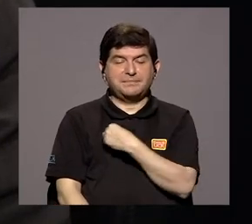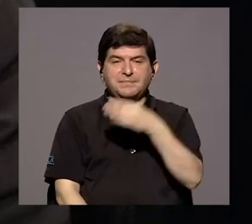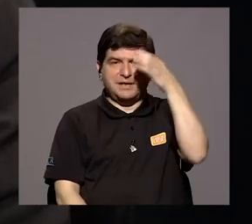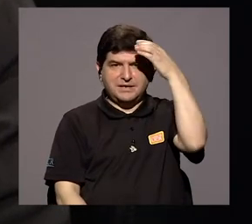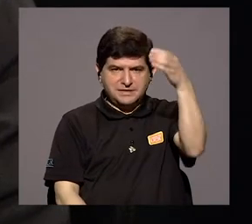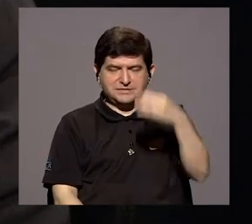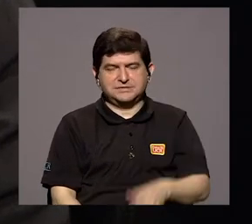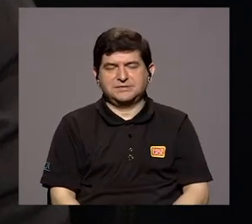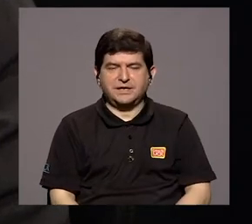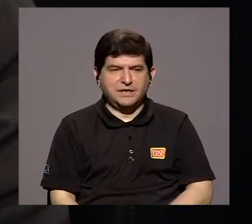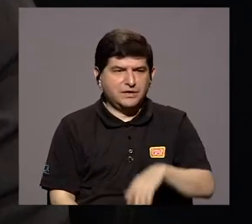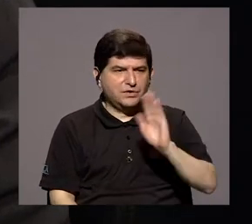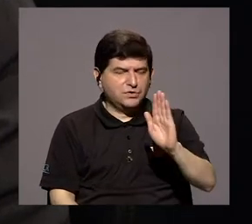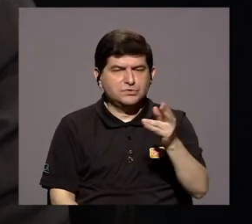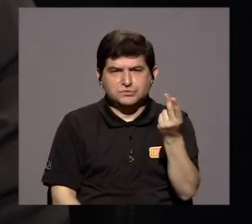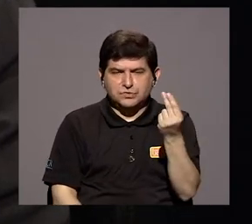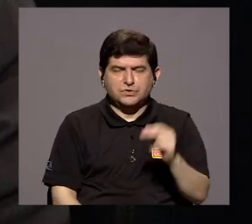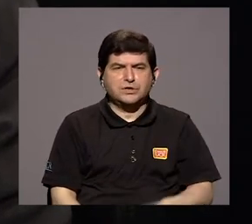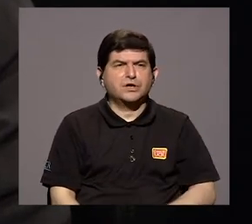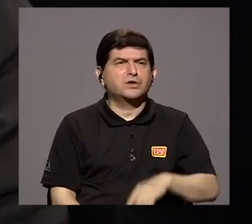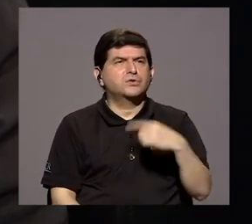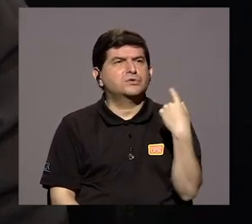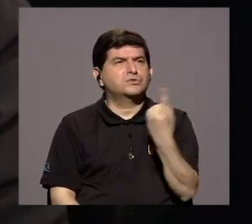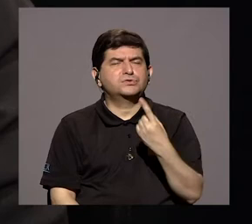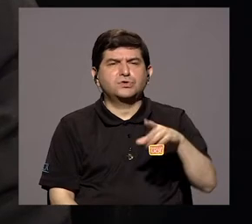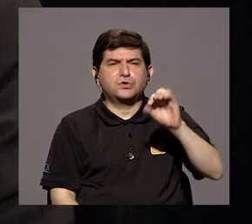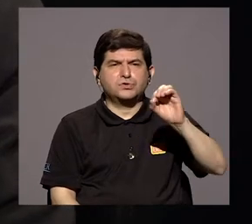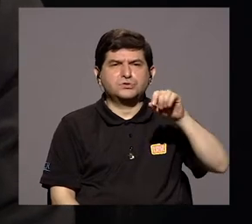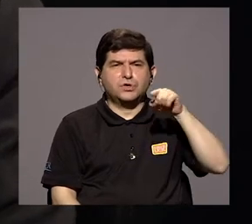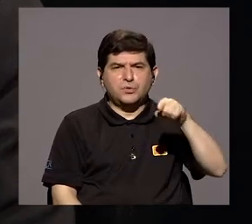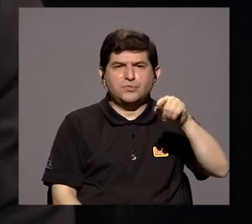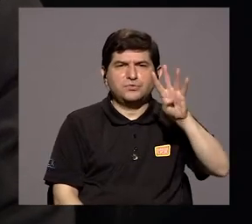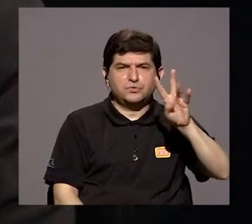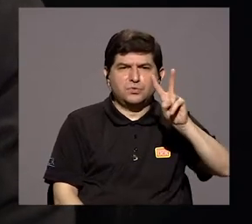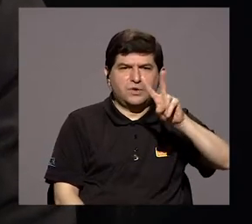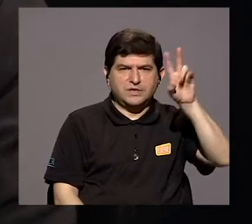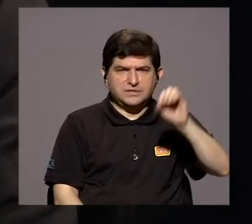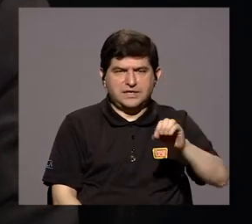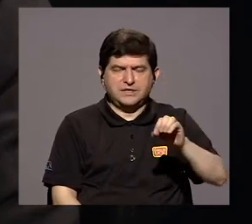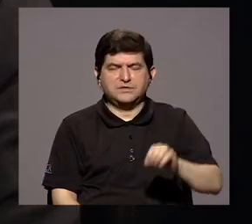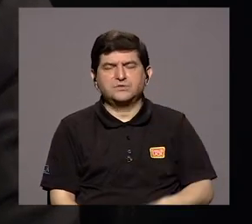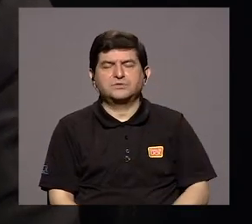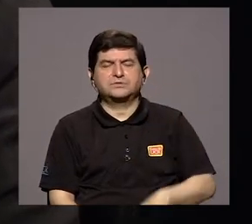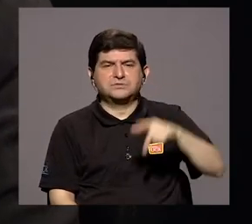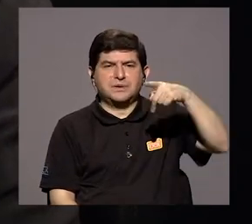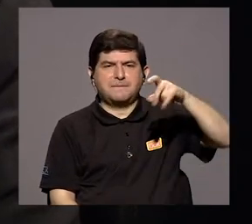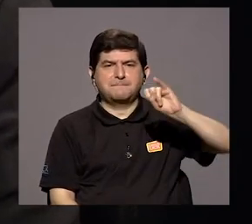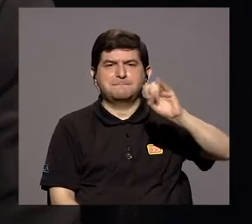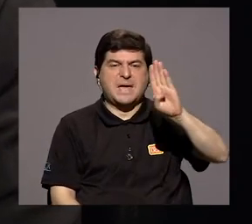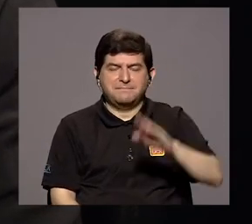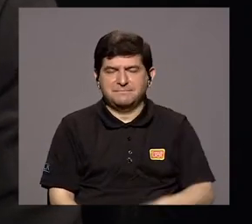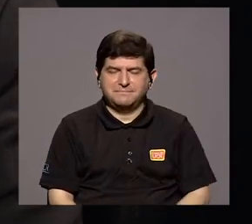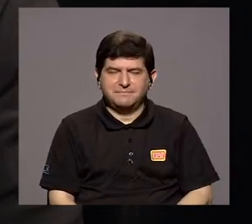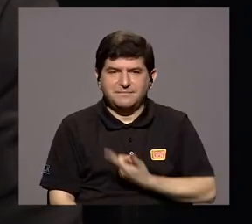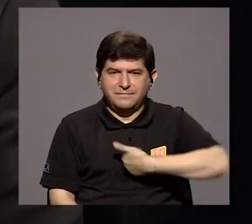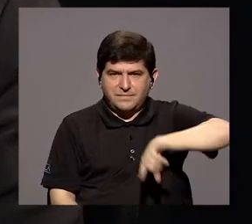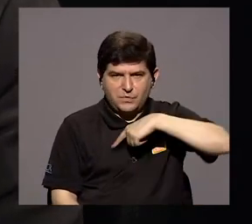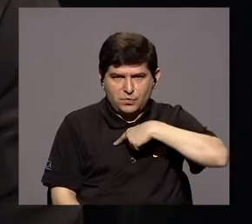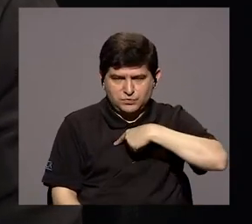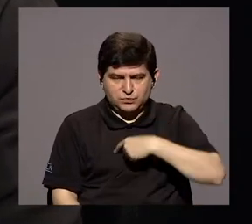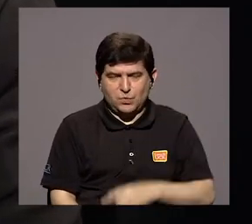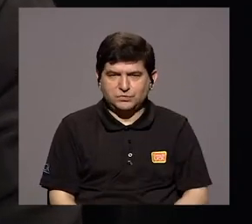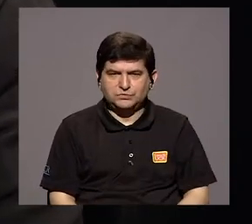apenas el 0.42% del presupuesto nacional y nosotros hemos invocado, digamos,